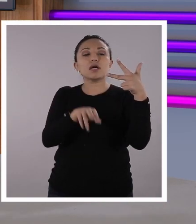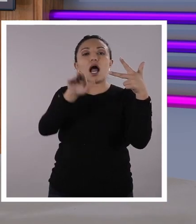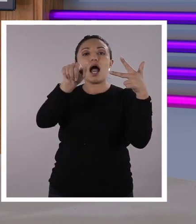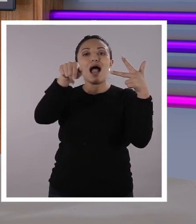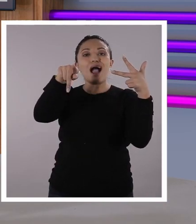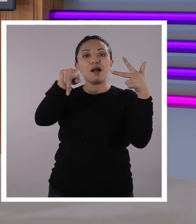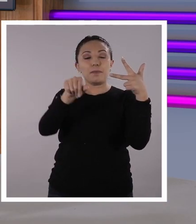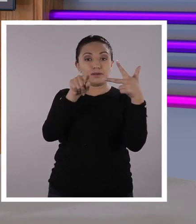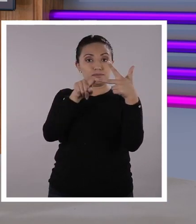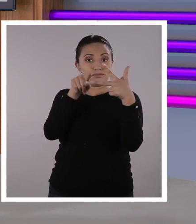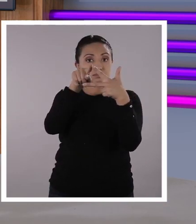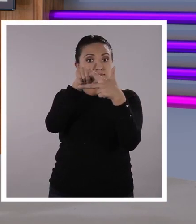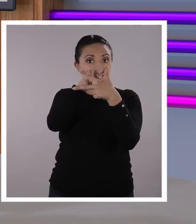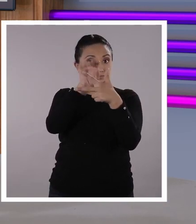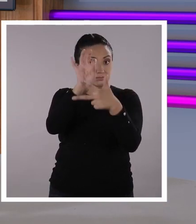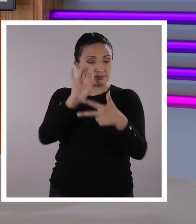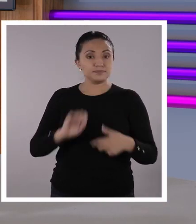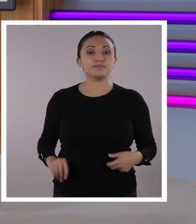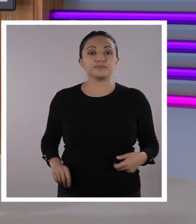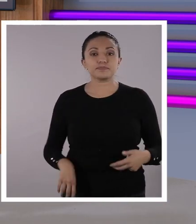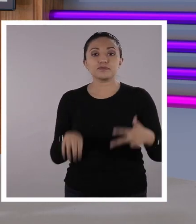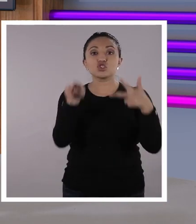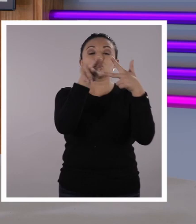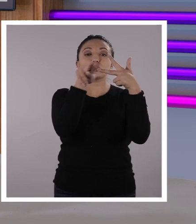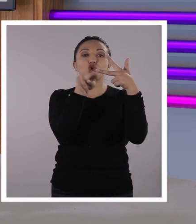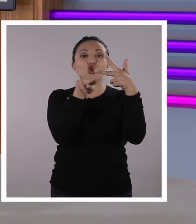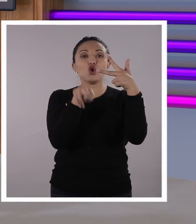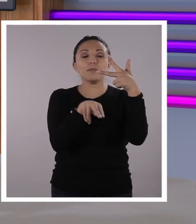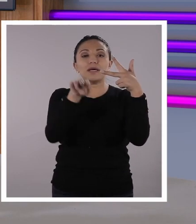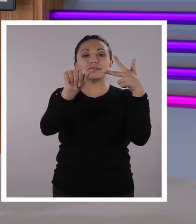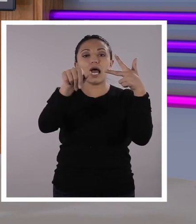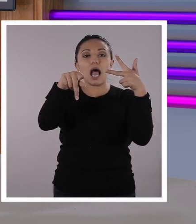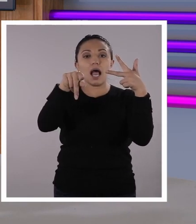bibliográficamente de manera correcta. ¿Normas? APA.